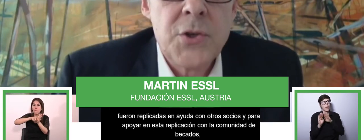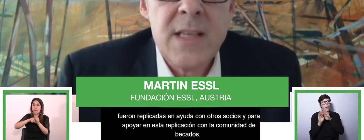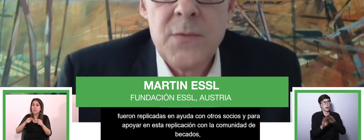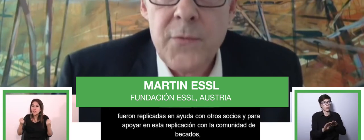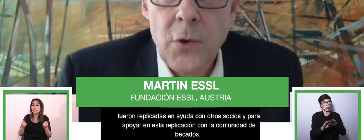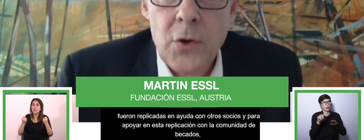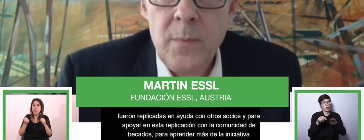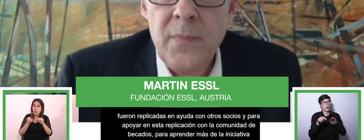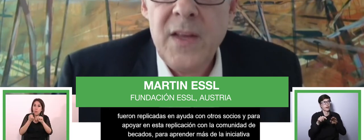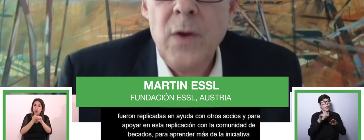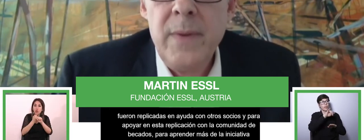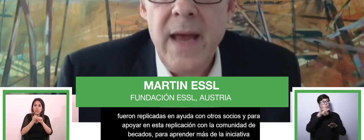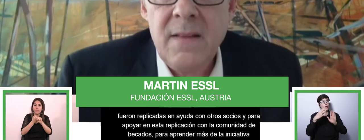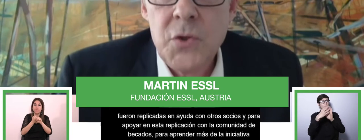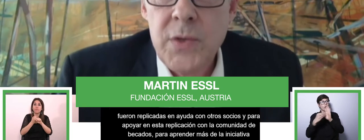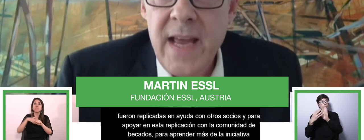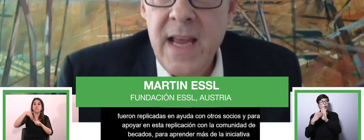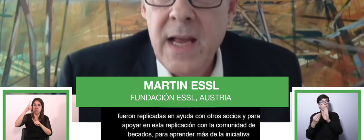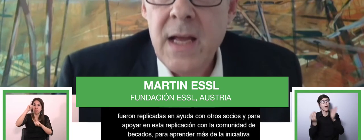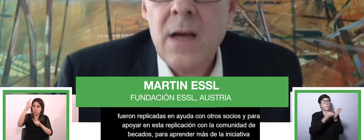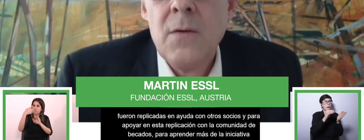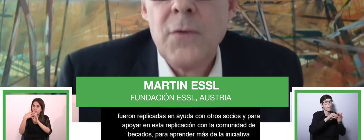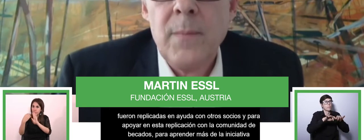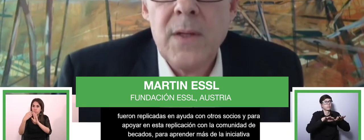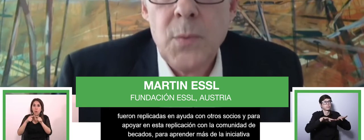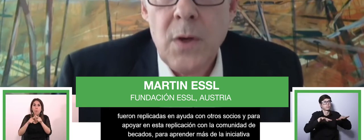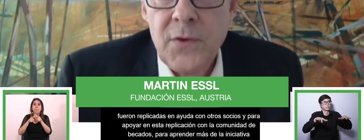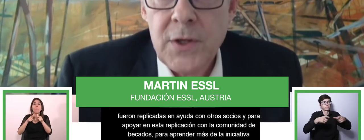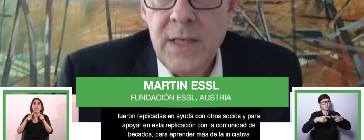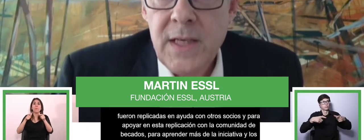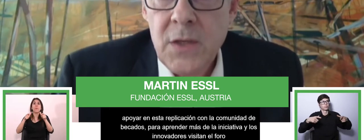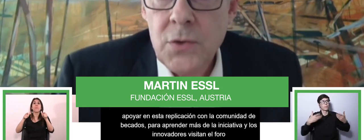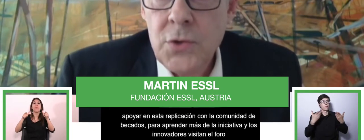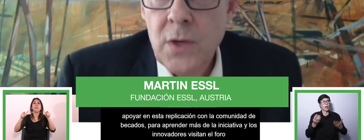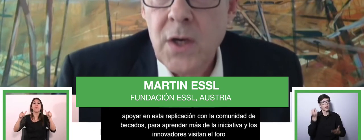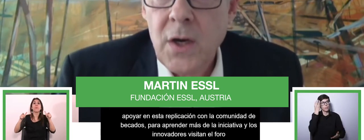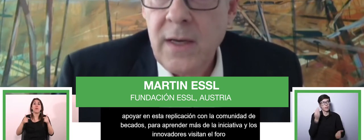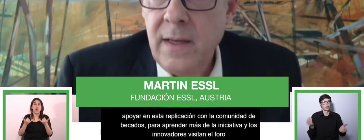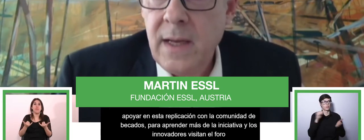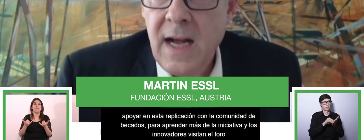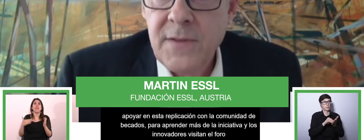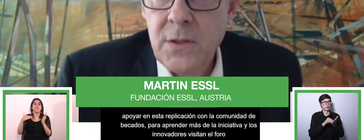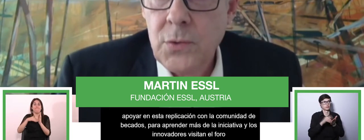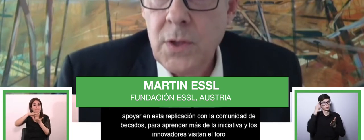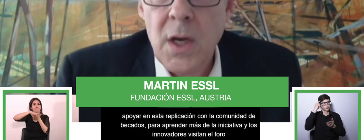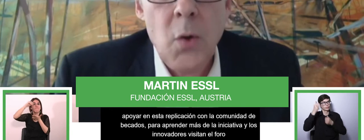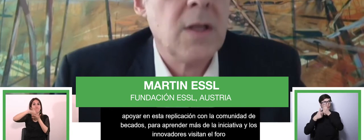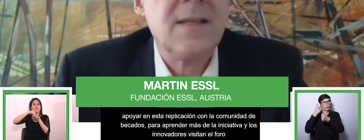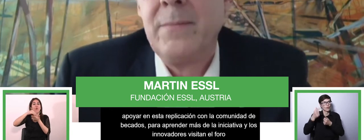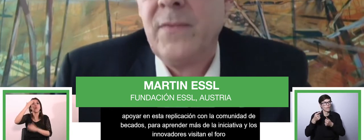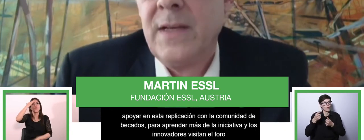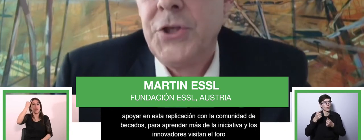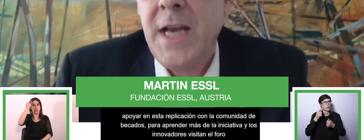visiten el foro Impact Transfer Cero Project, que hoy día vamos a tener desde las 12 y media a las 2